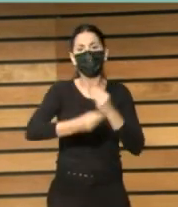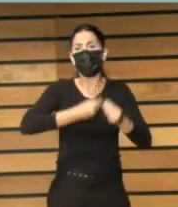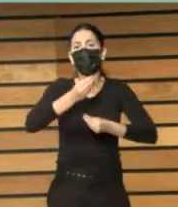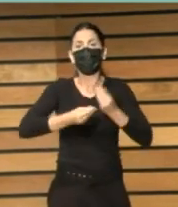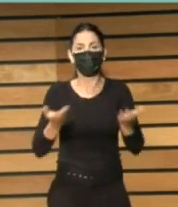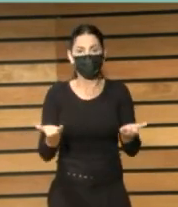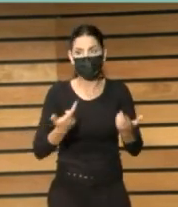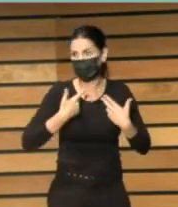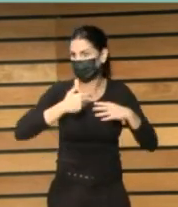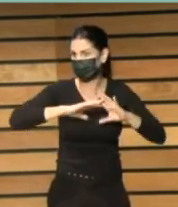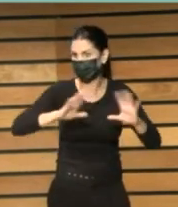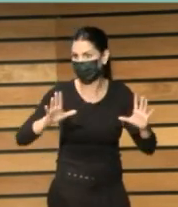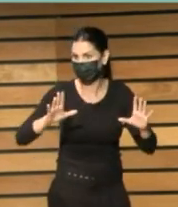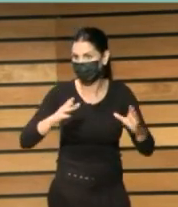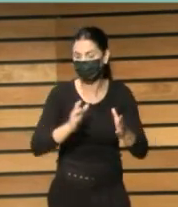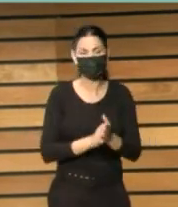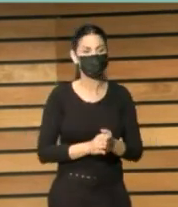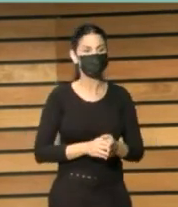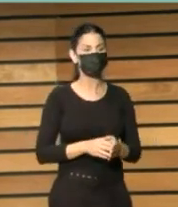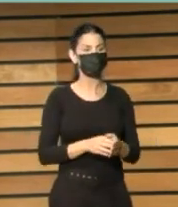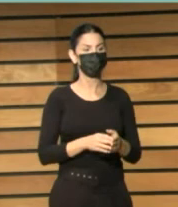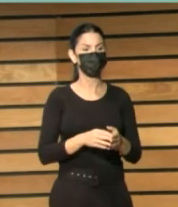ya está hecha la presentación